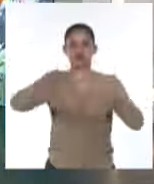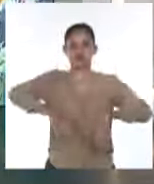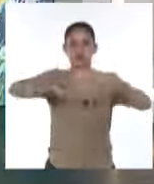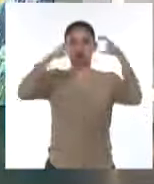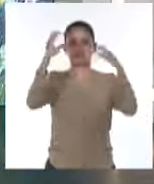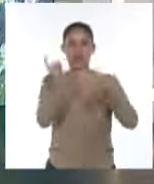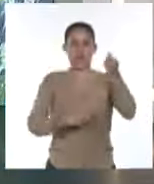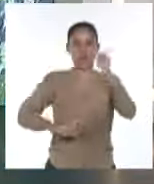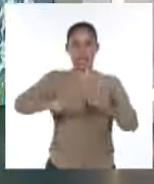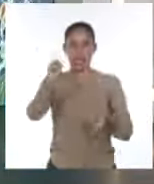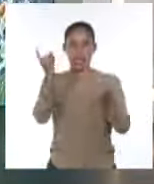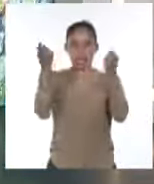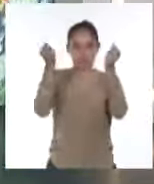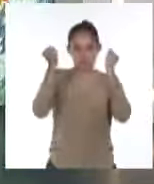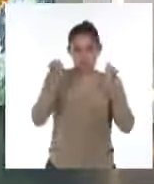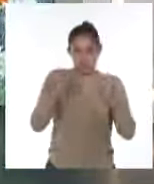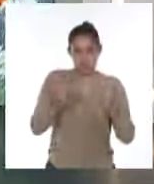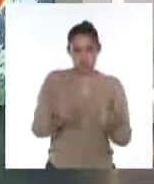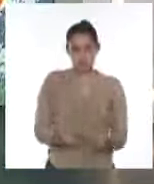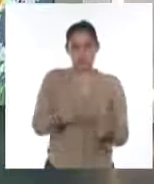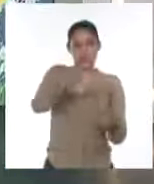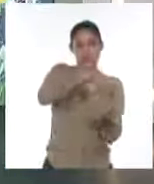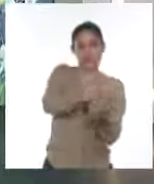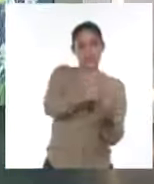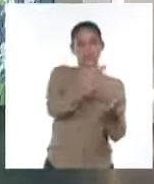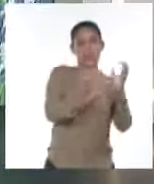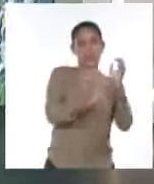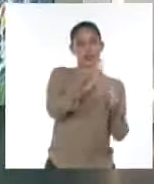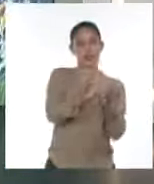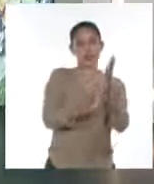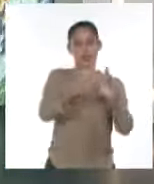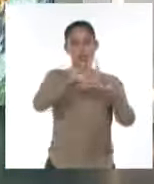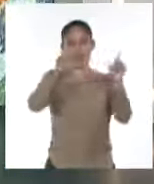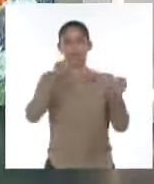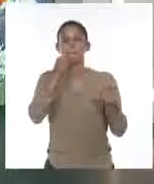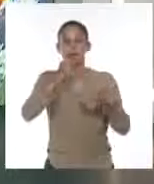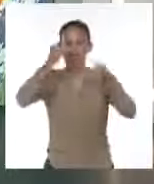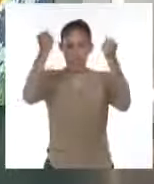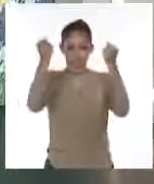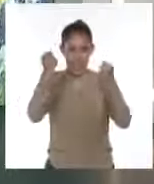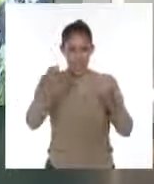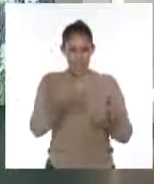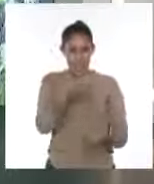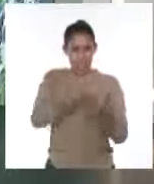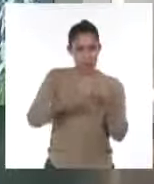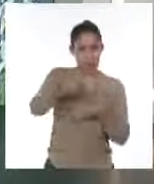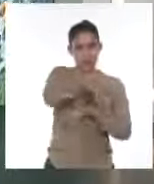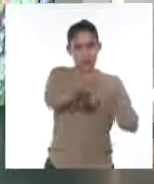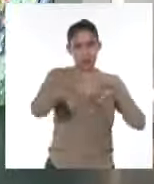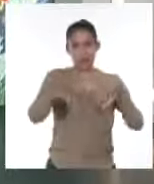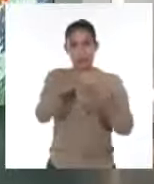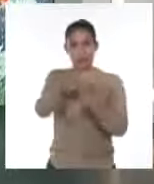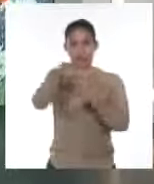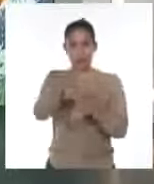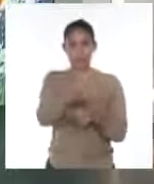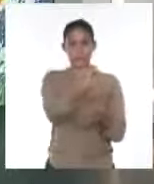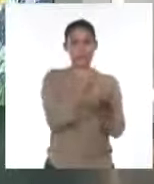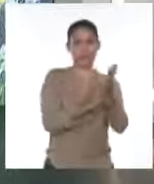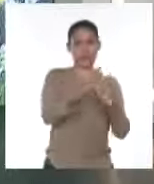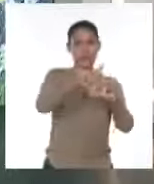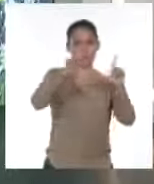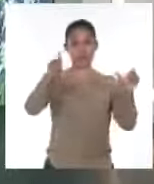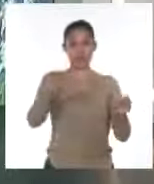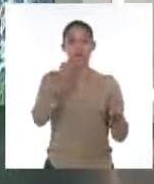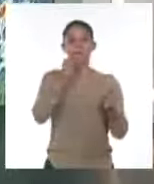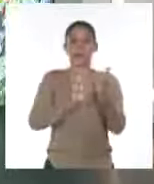y tormentas eléctricas en el occidente y centro. Las lluvias pueden llegar a ser fuertes e intensas en localidades de la región occidental. También se irán